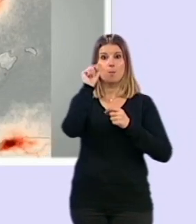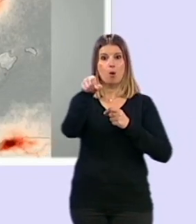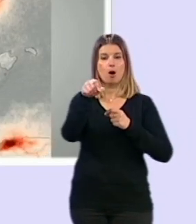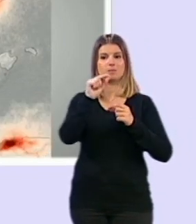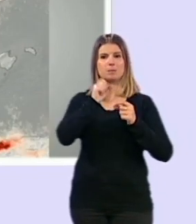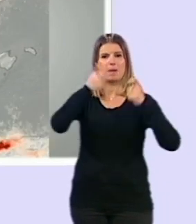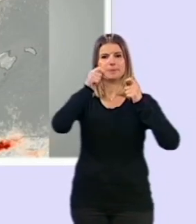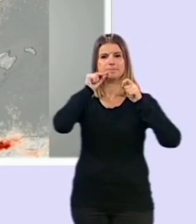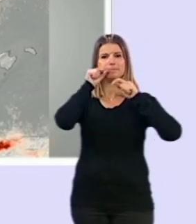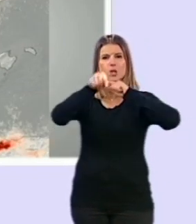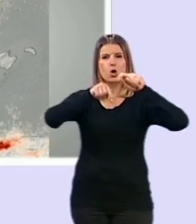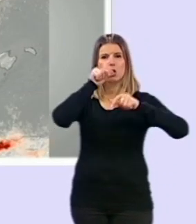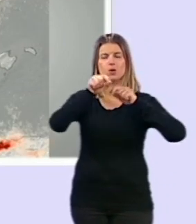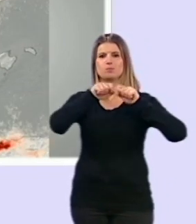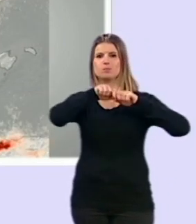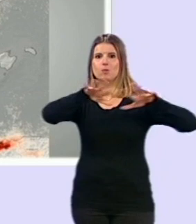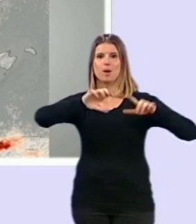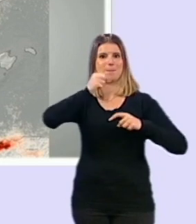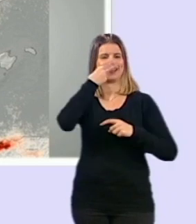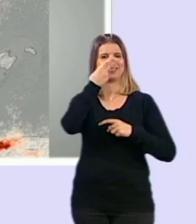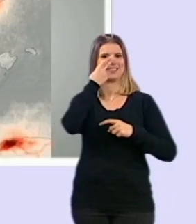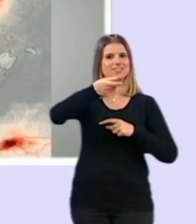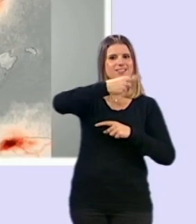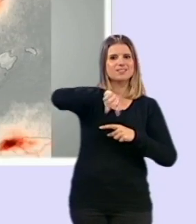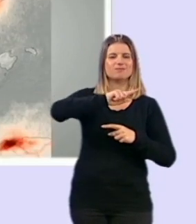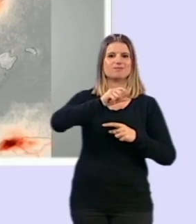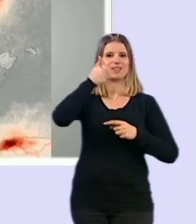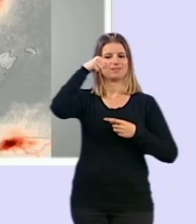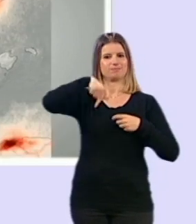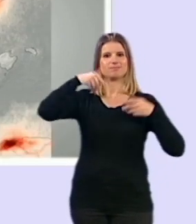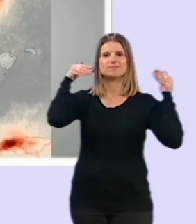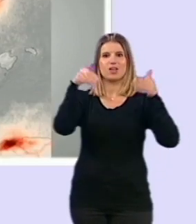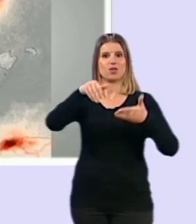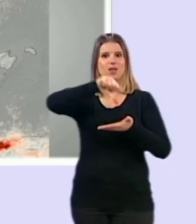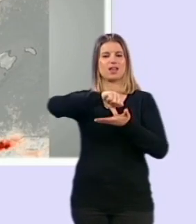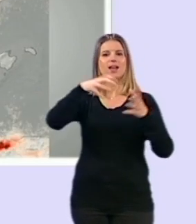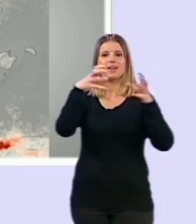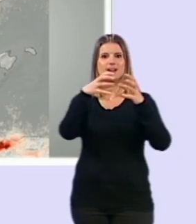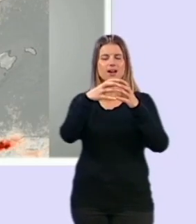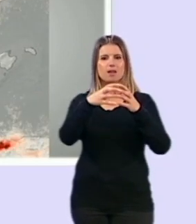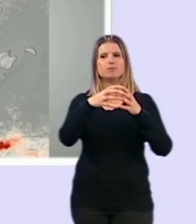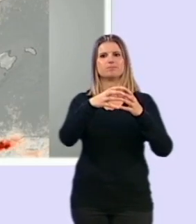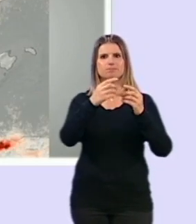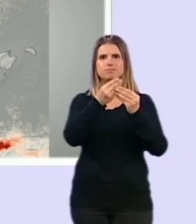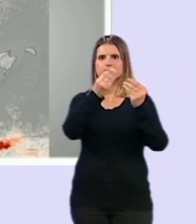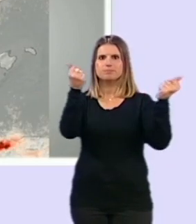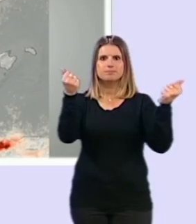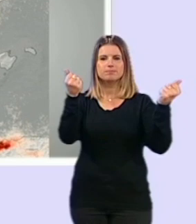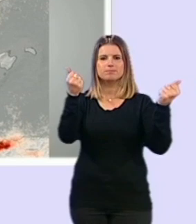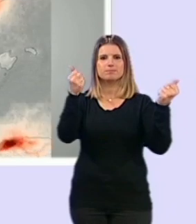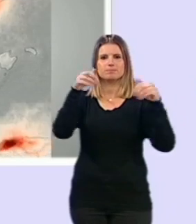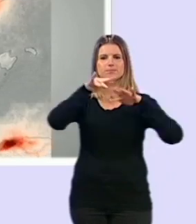contaminación y cómo, por ejemplo, el más interesante para nosotros, que es sobre la ciudad de Granada, cómo ha desaparecido.